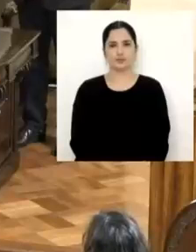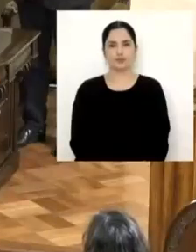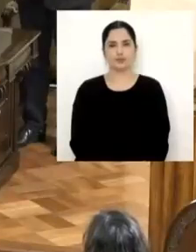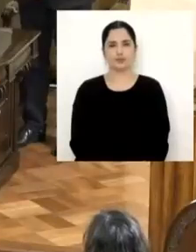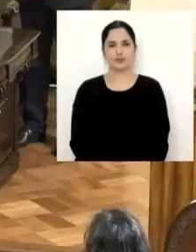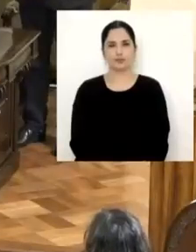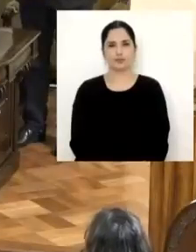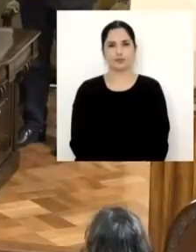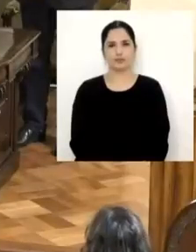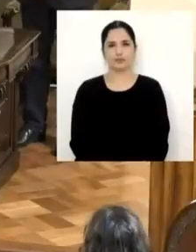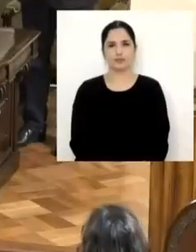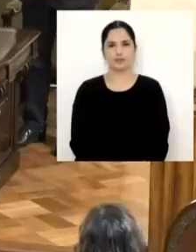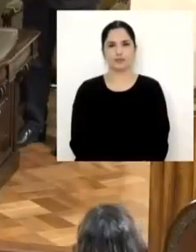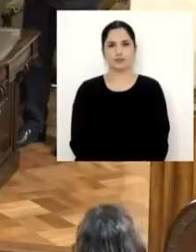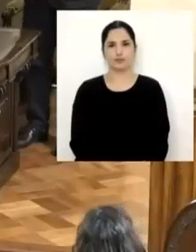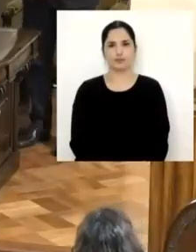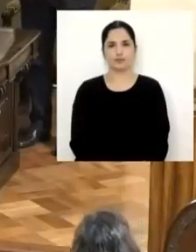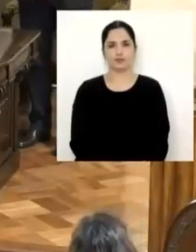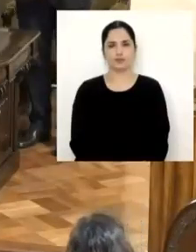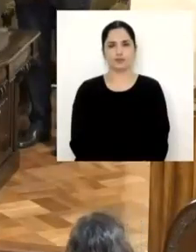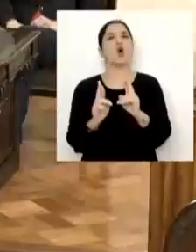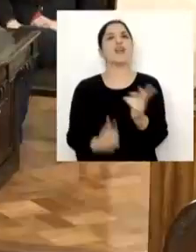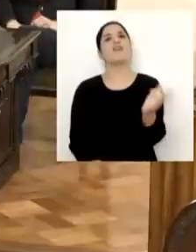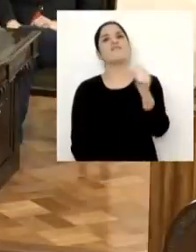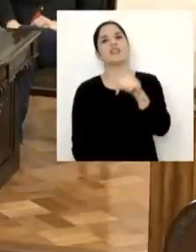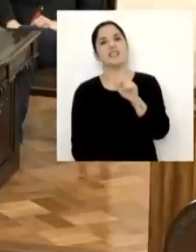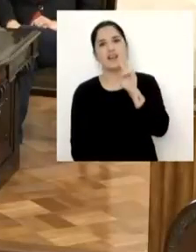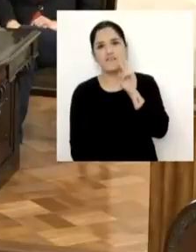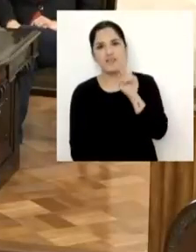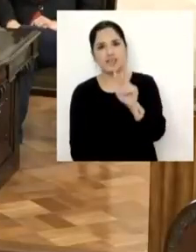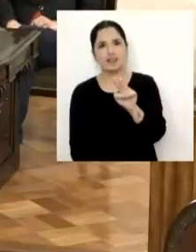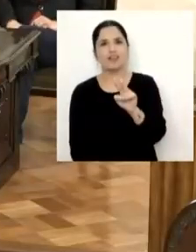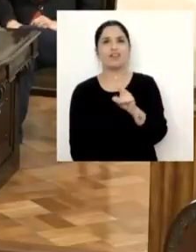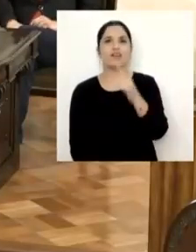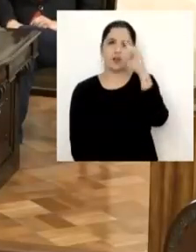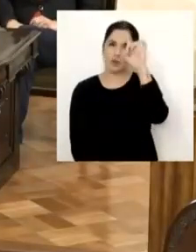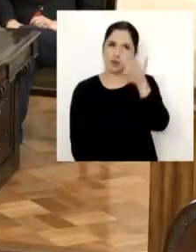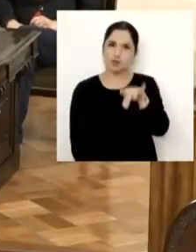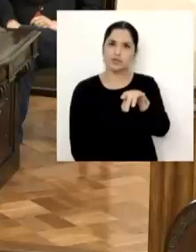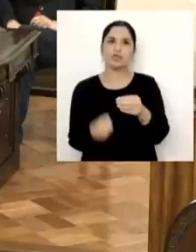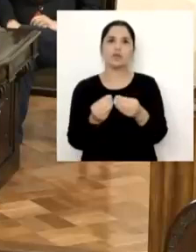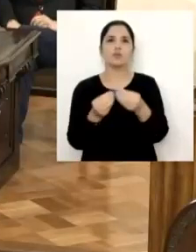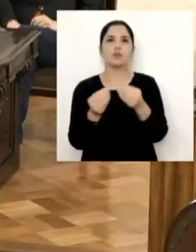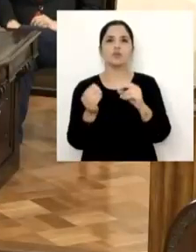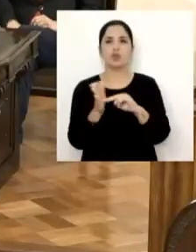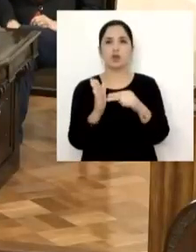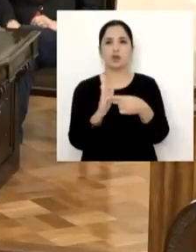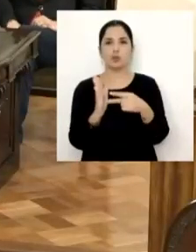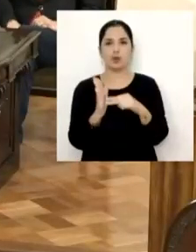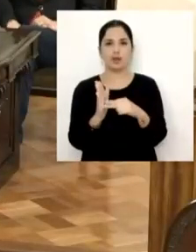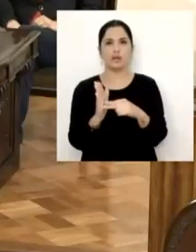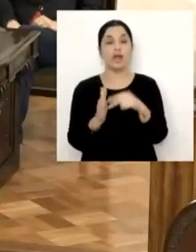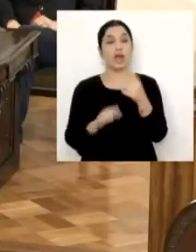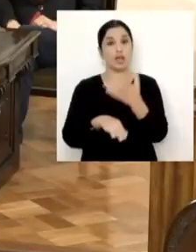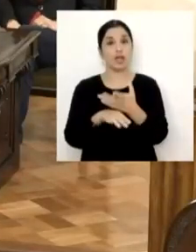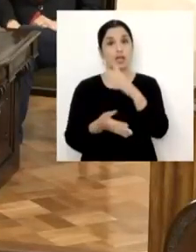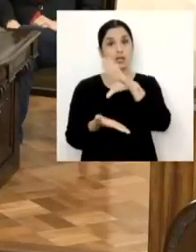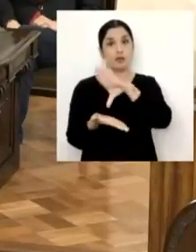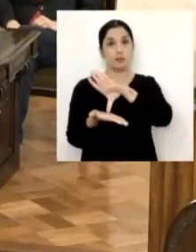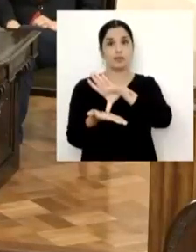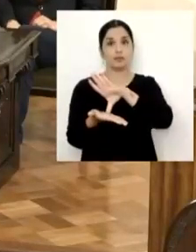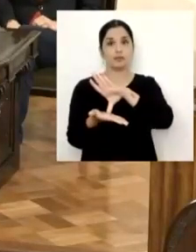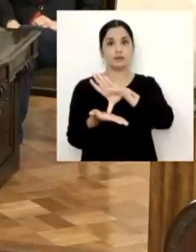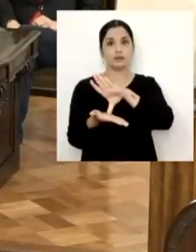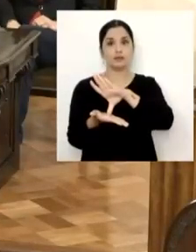pero es tremendamente relevante porque es una universidad, como lo hemos dicho siempre, que está de cara al país y no me cabe duda de que